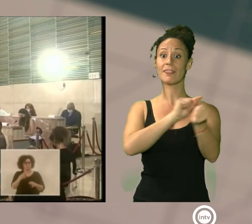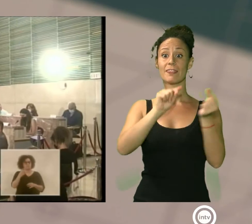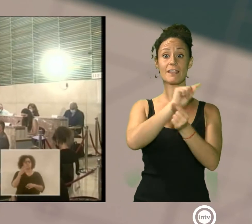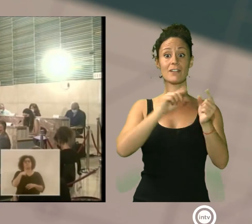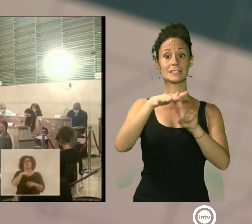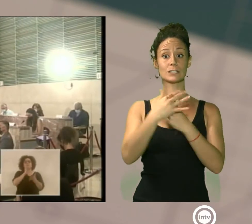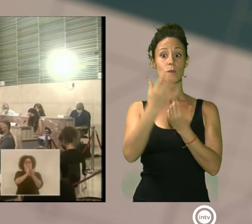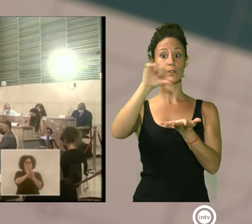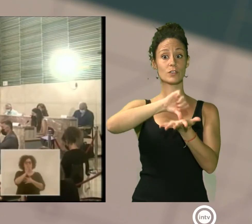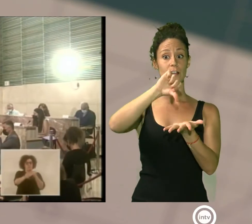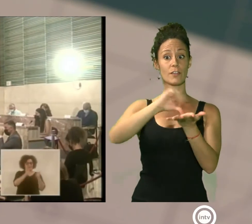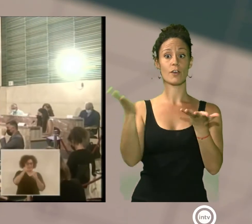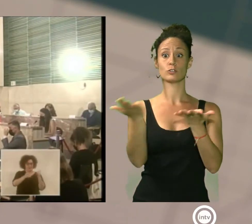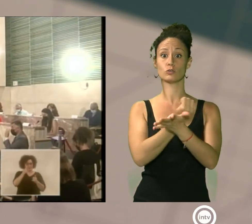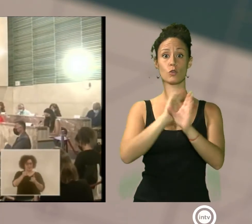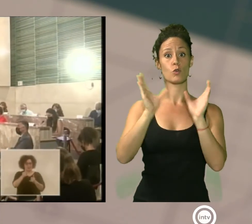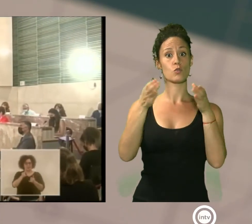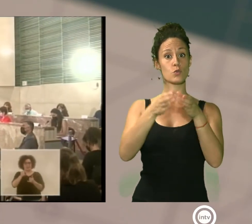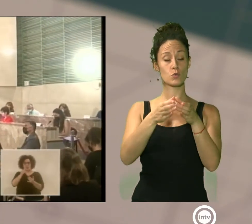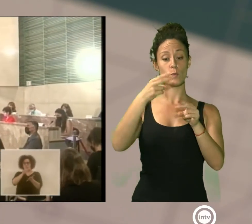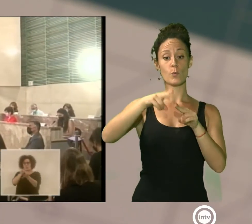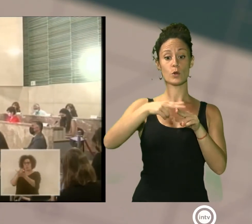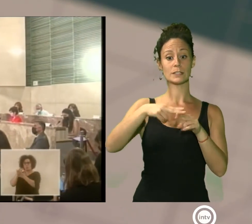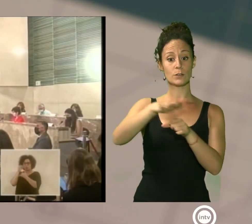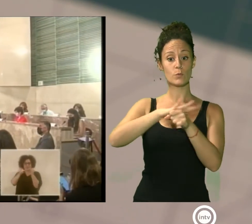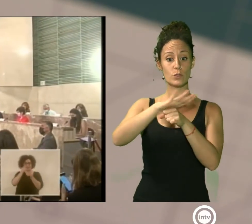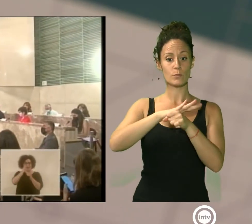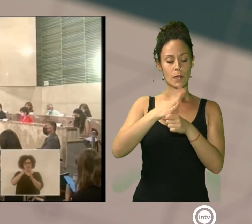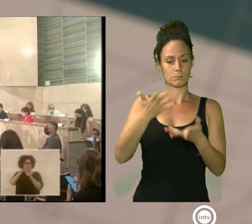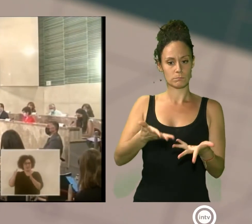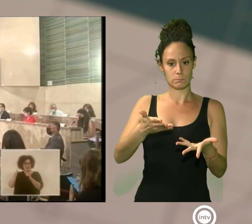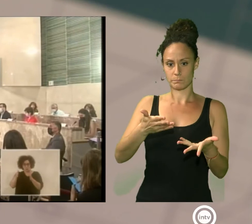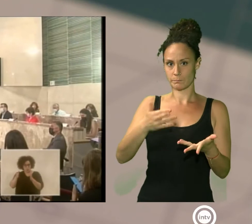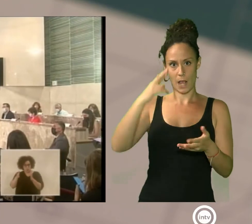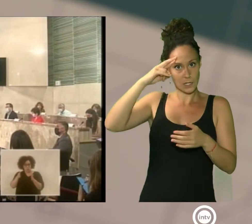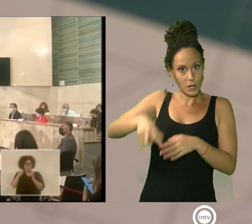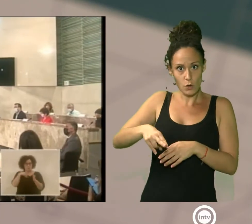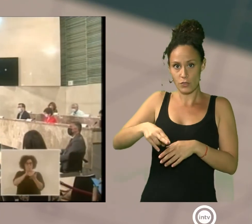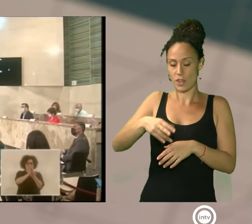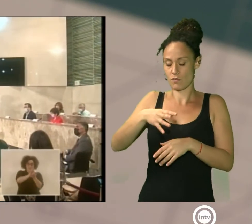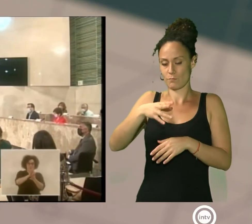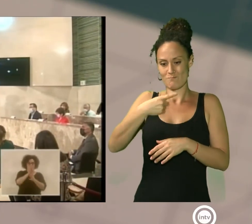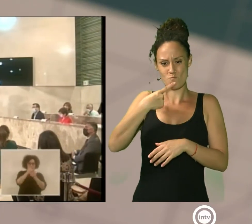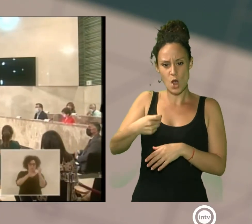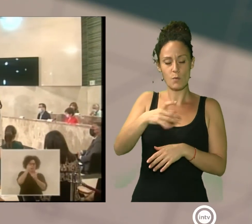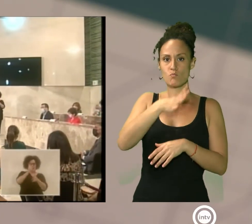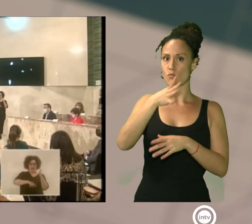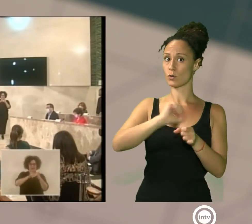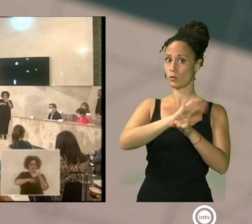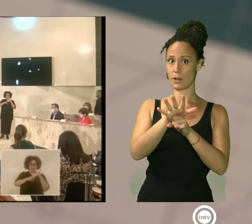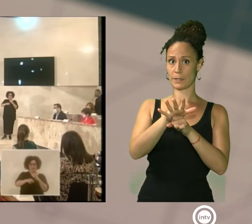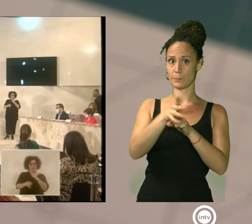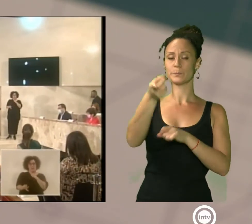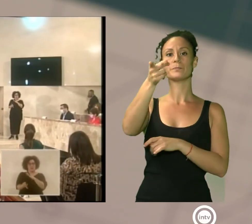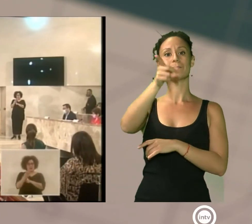ciudad, todos los grupos políticos municipales han reconocido la dificultad de la coyuntura actual marcada por la pandemia. También han coincidido